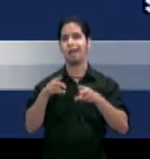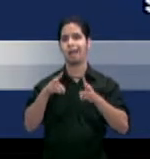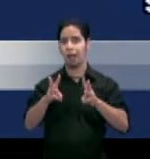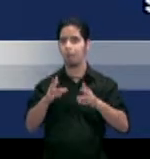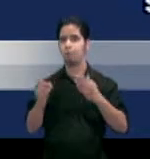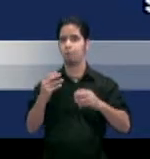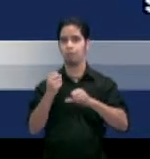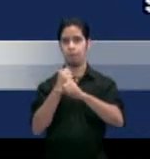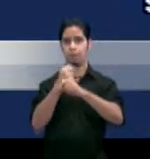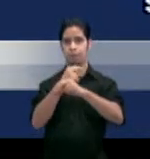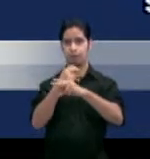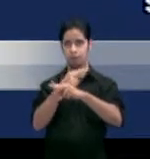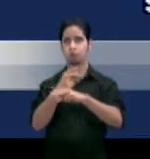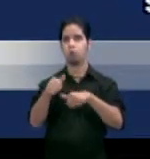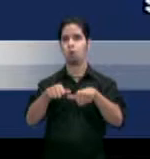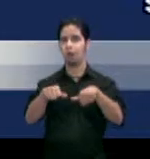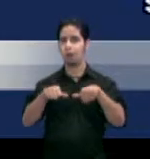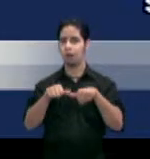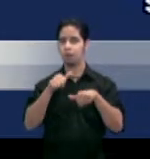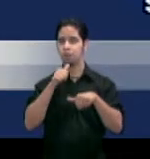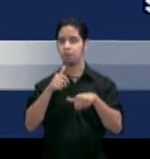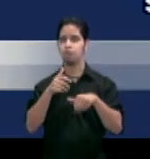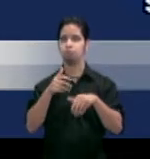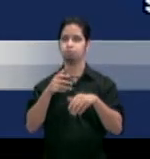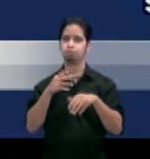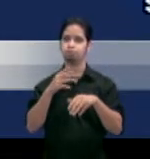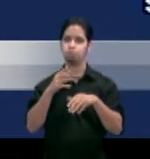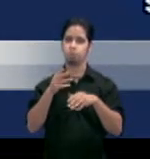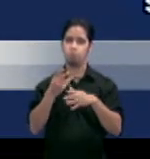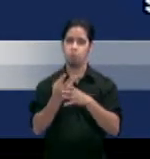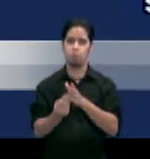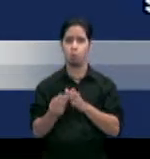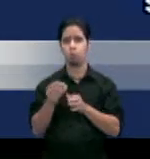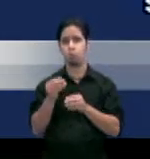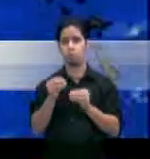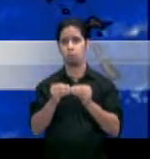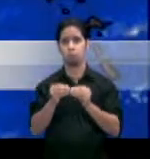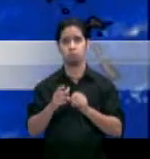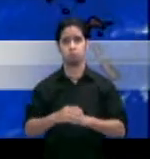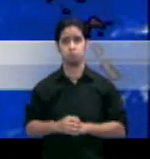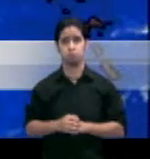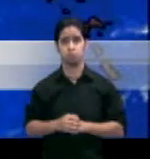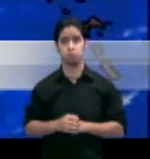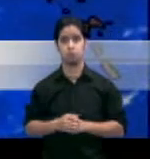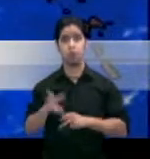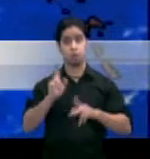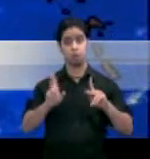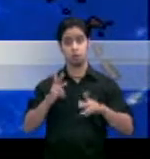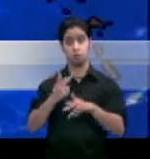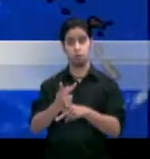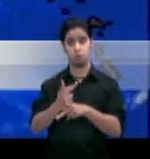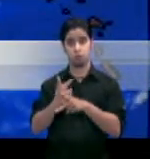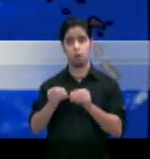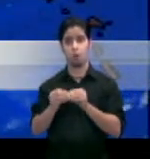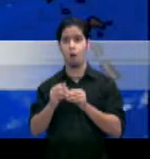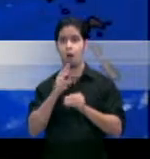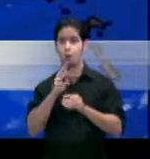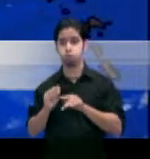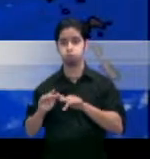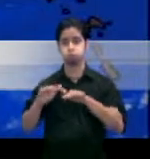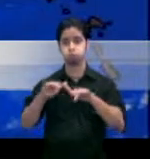expresos y zonas de poco drenaje. El Servicio Nacional de Meteorología advirtió tener cautela con las inundaciones. Ante la continua